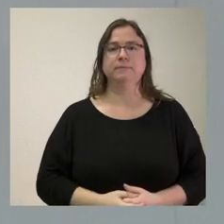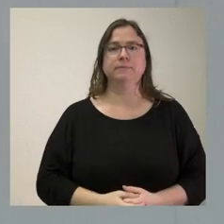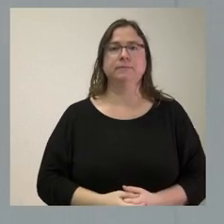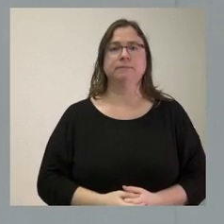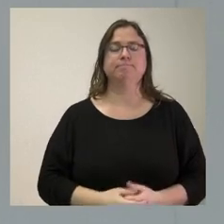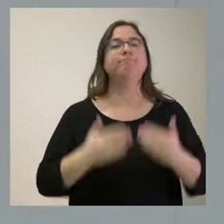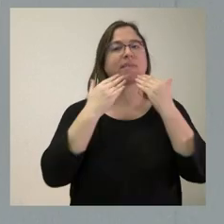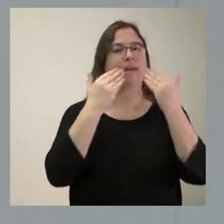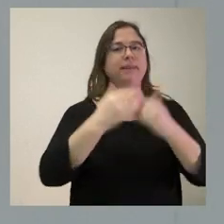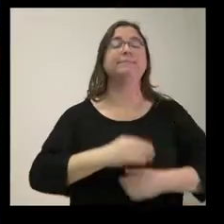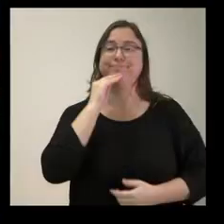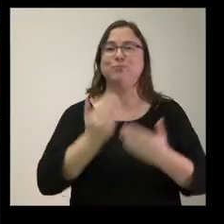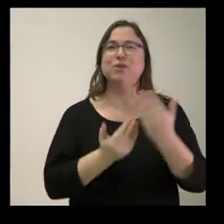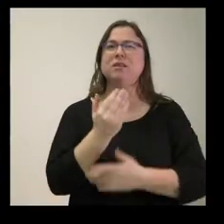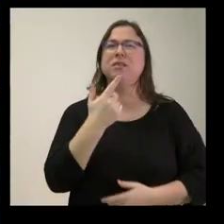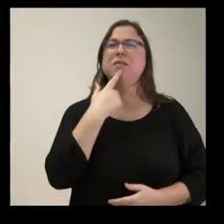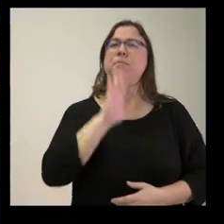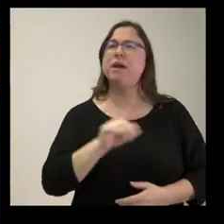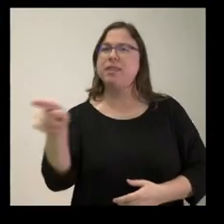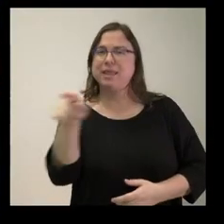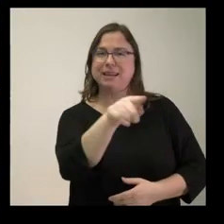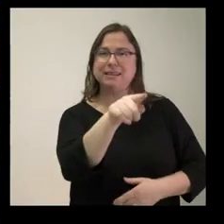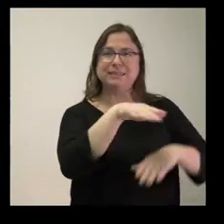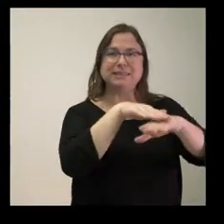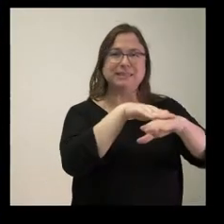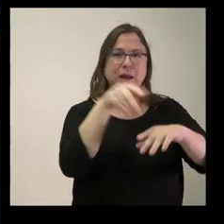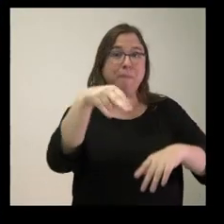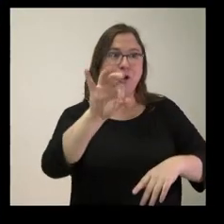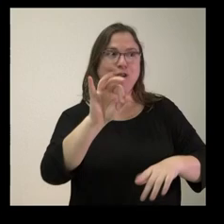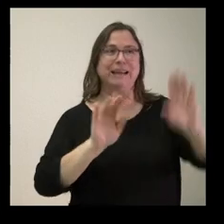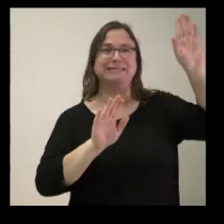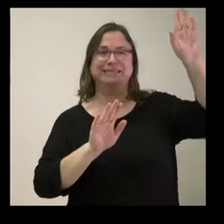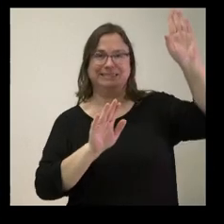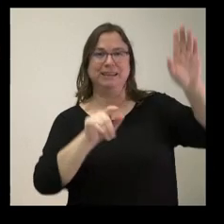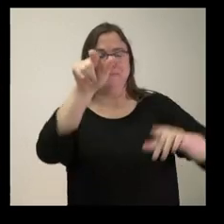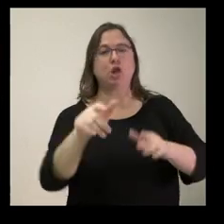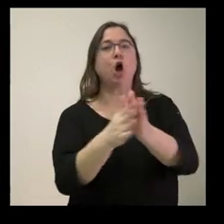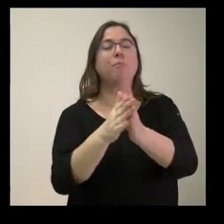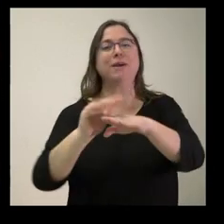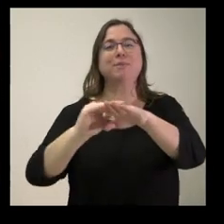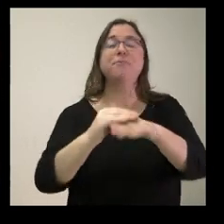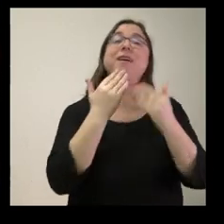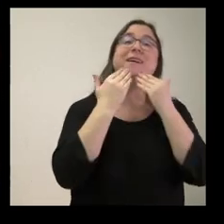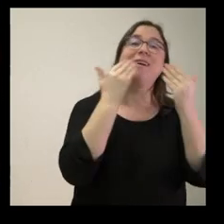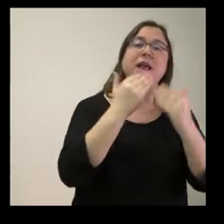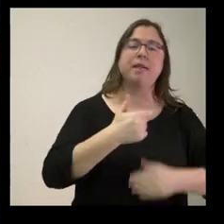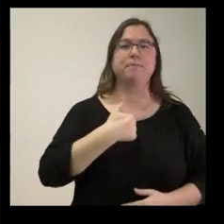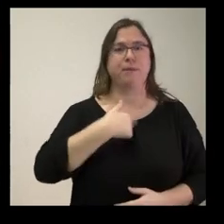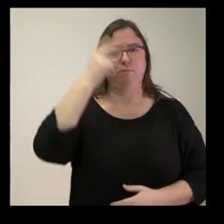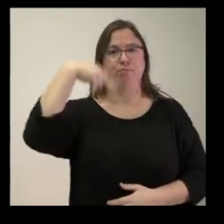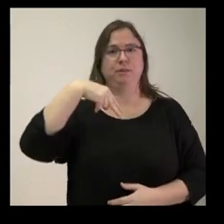Gracias. Sí, buenos días. Me parece que había… Disculpa, Manolo, es que lleva un tiempo pidiendo a tu compañero la palabra. Muchas gracias. Soy